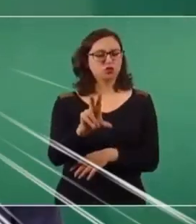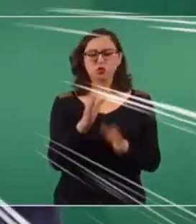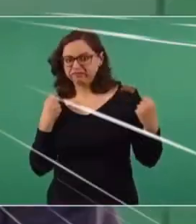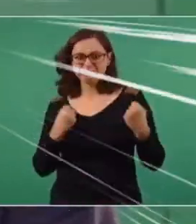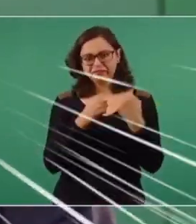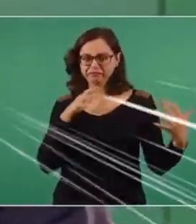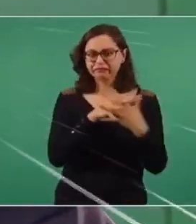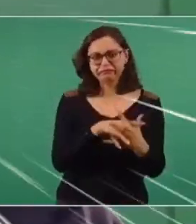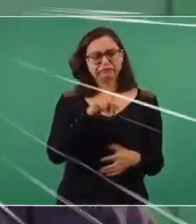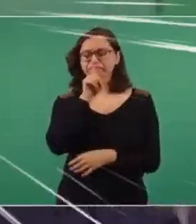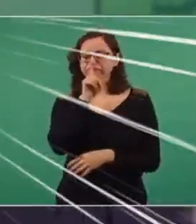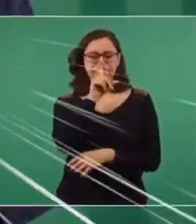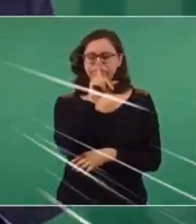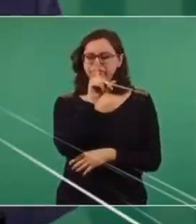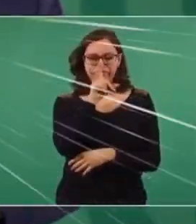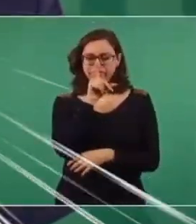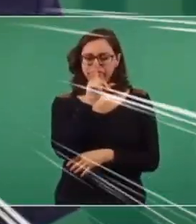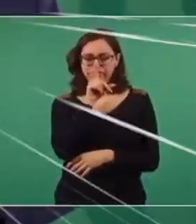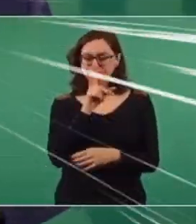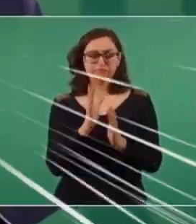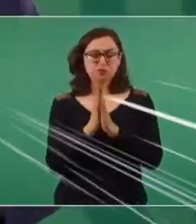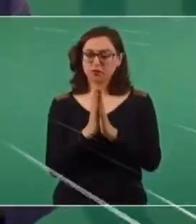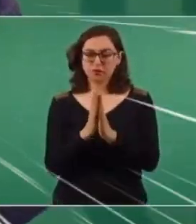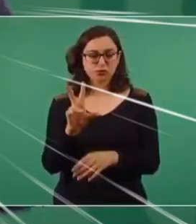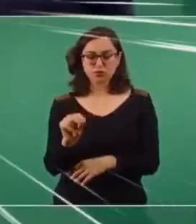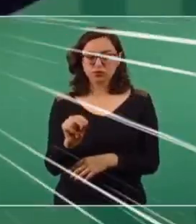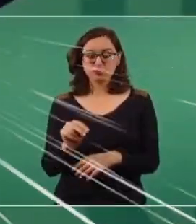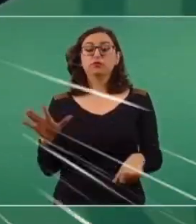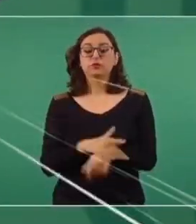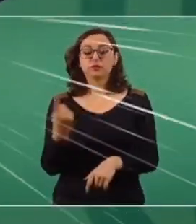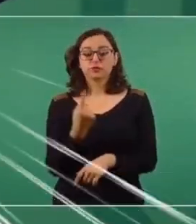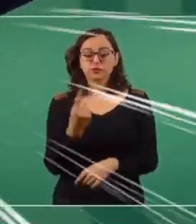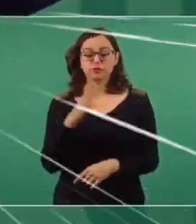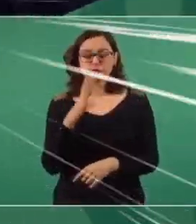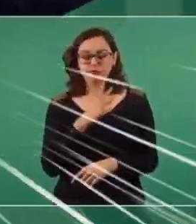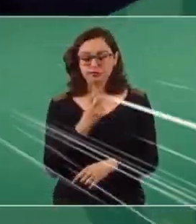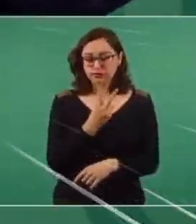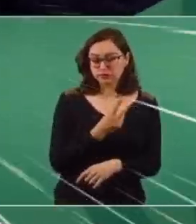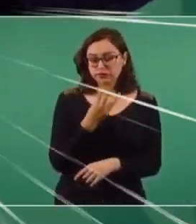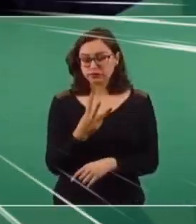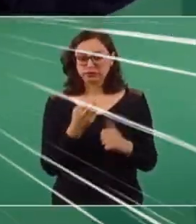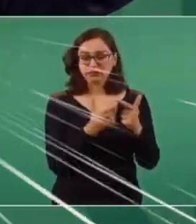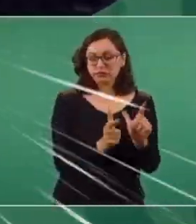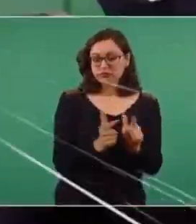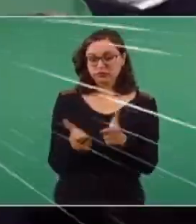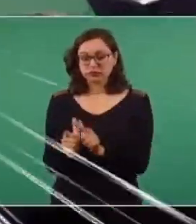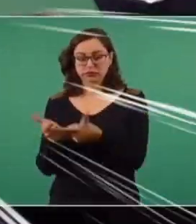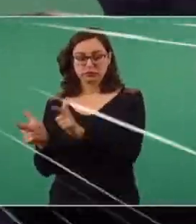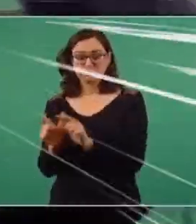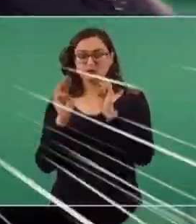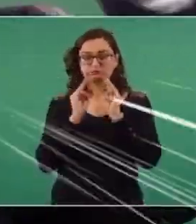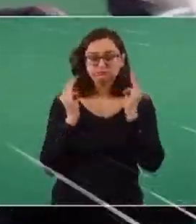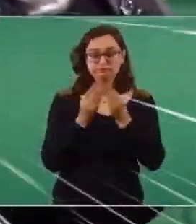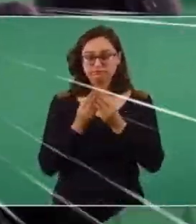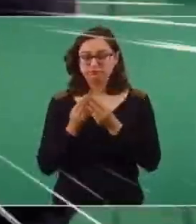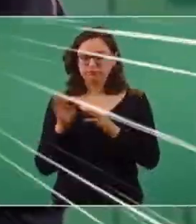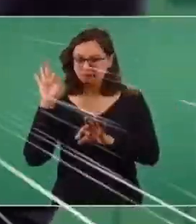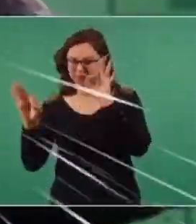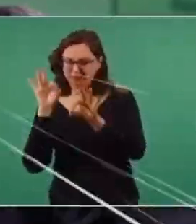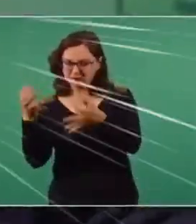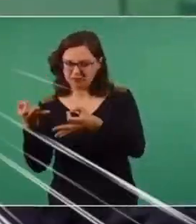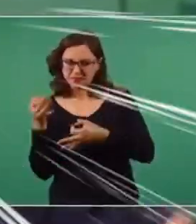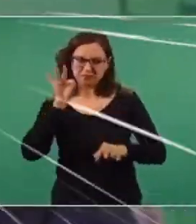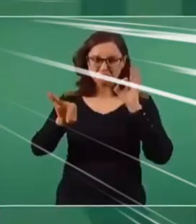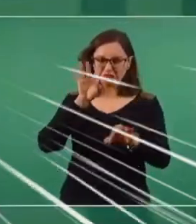presidente de México que no los enganchen, porque hay dos o tres grupos, entonces quieren